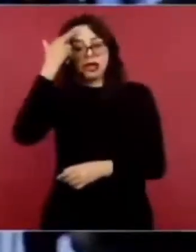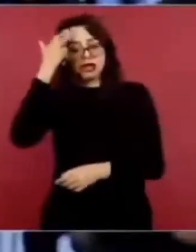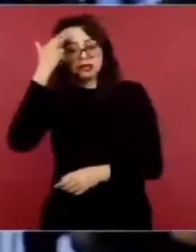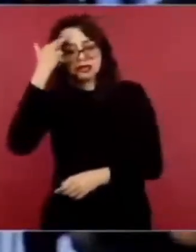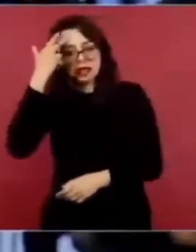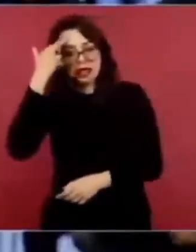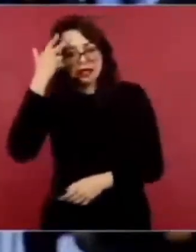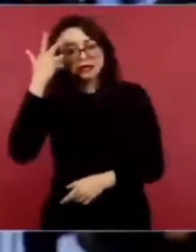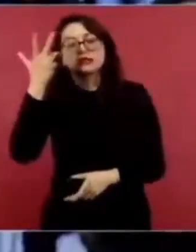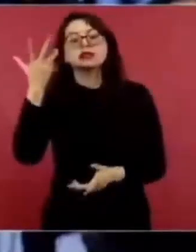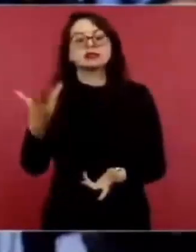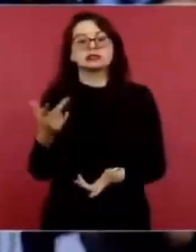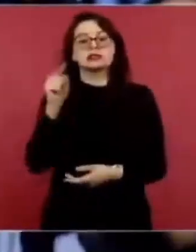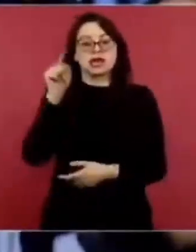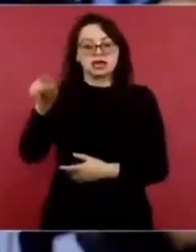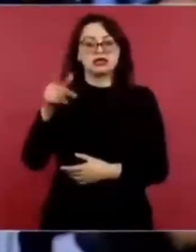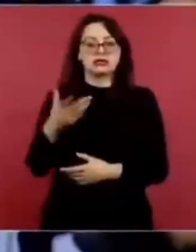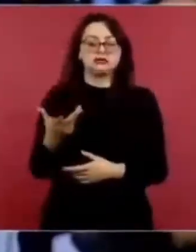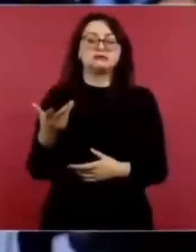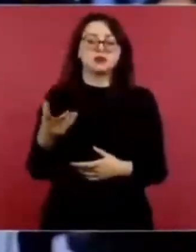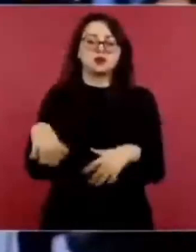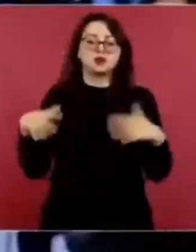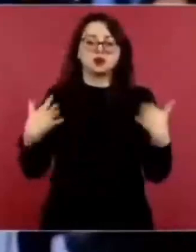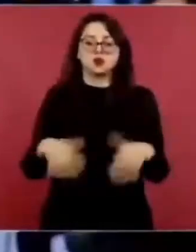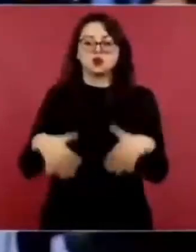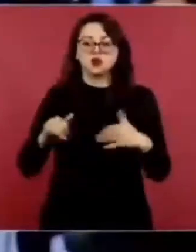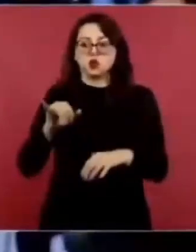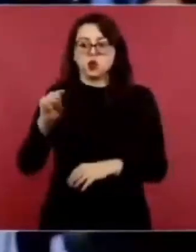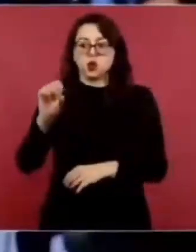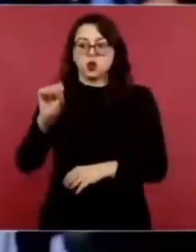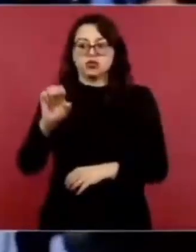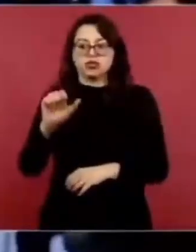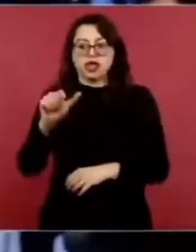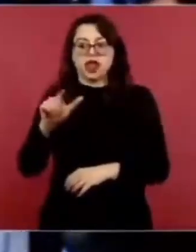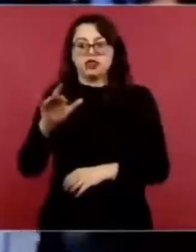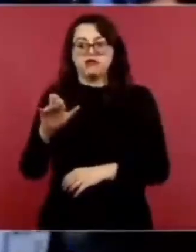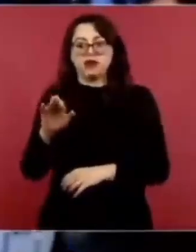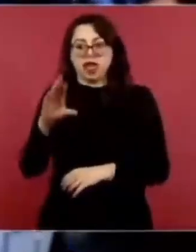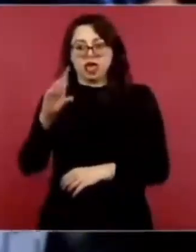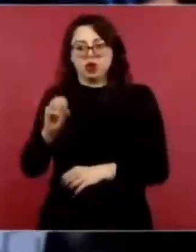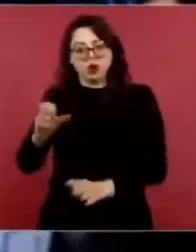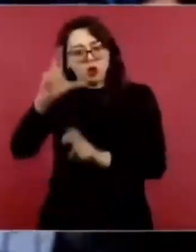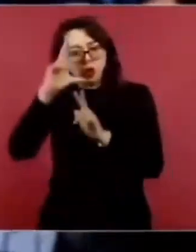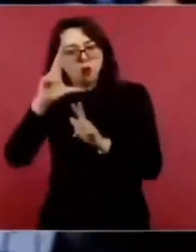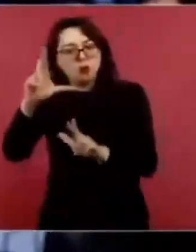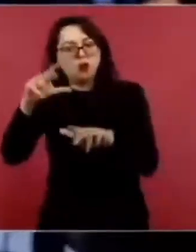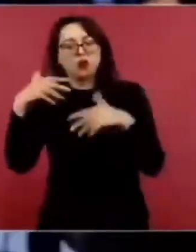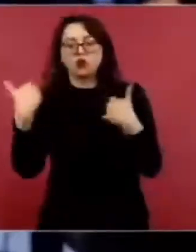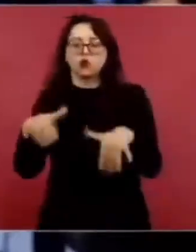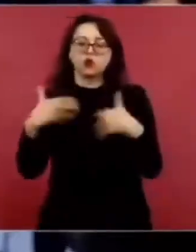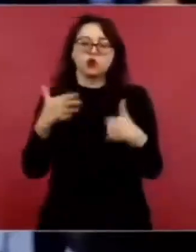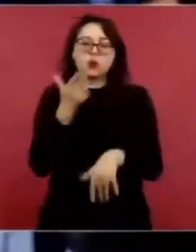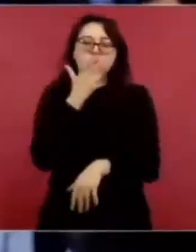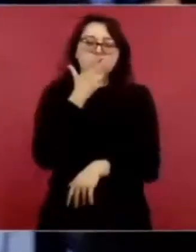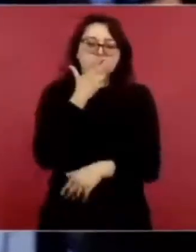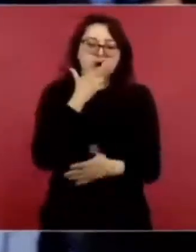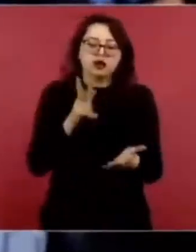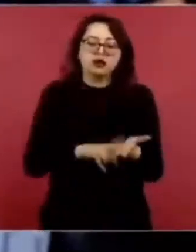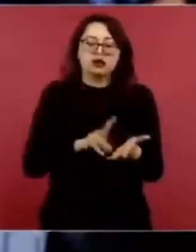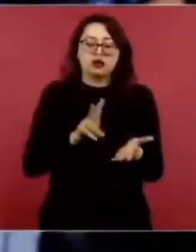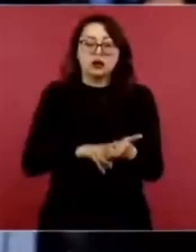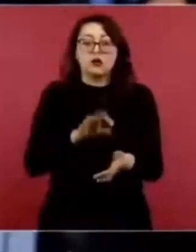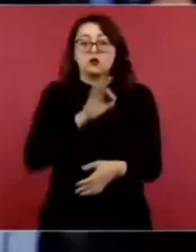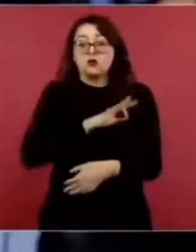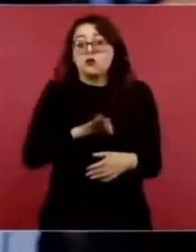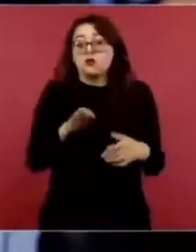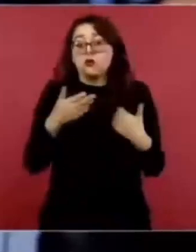cantaron e interpretaron las canciones de José Alfredo. Creo que sería muy importante y muy significativo este momento